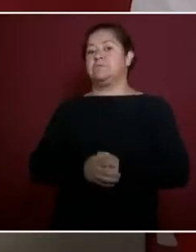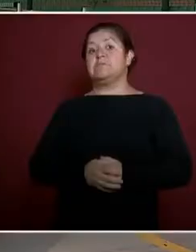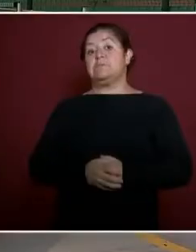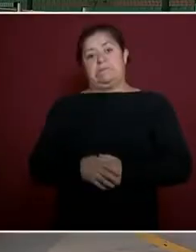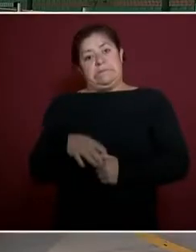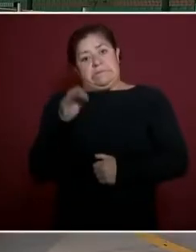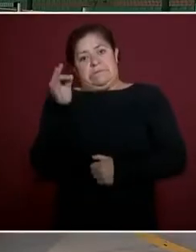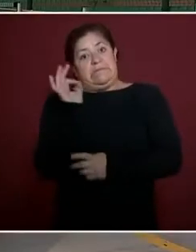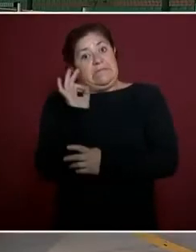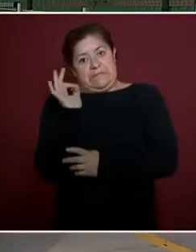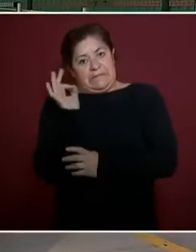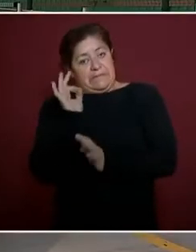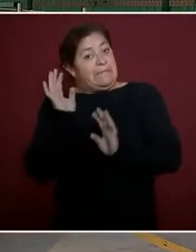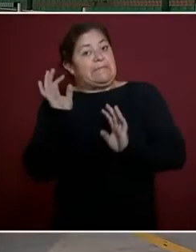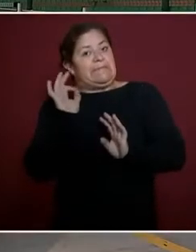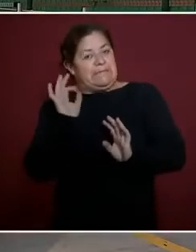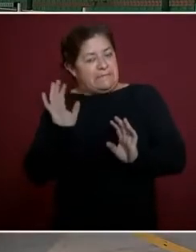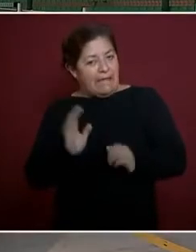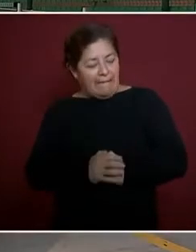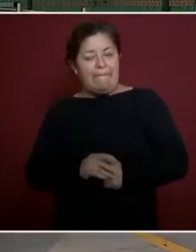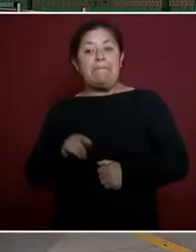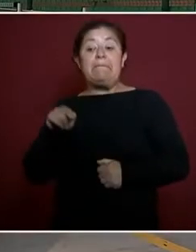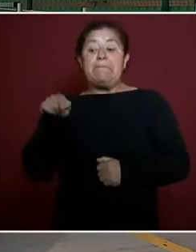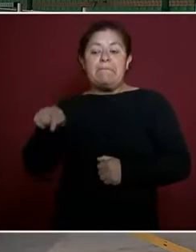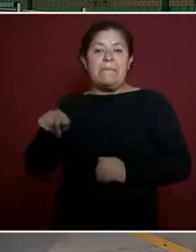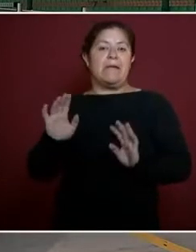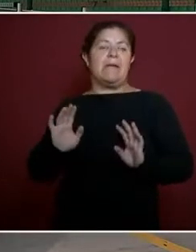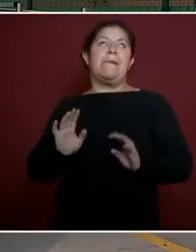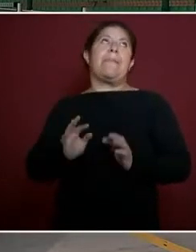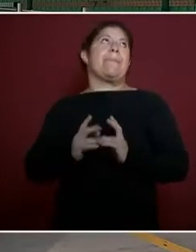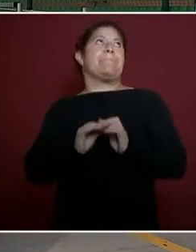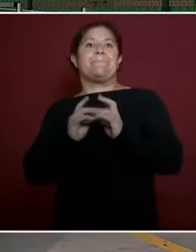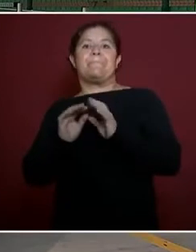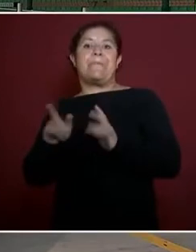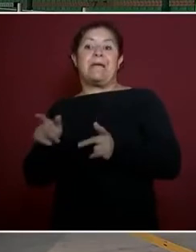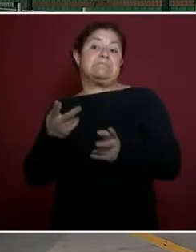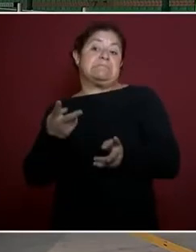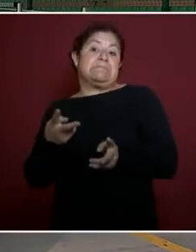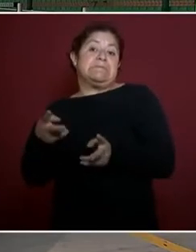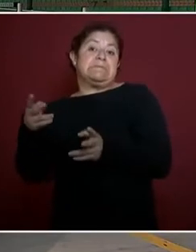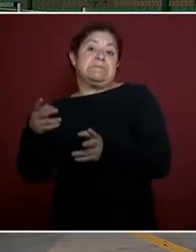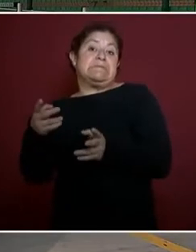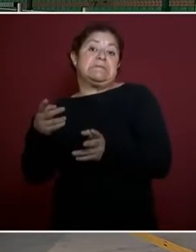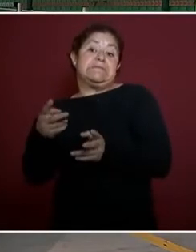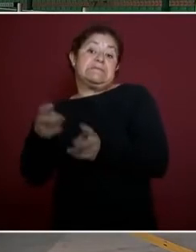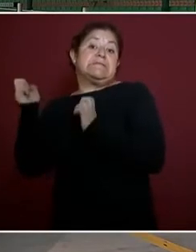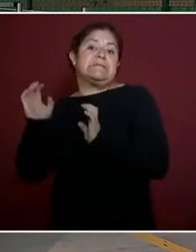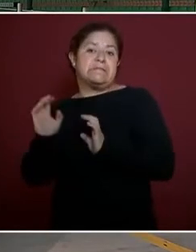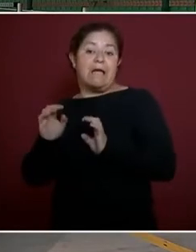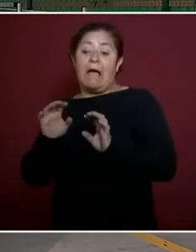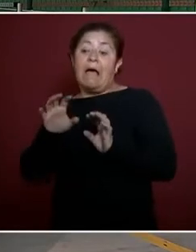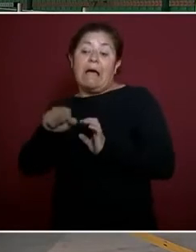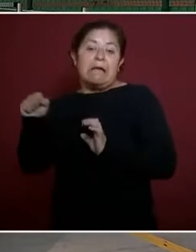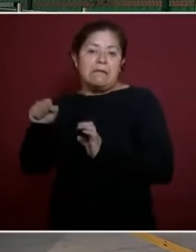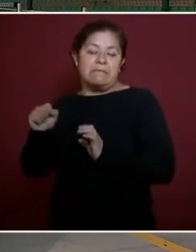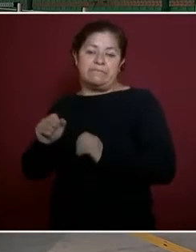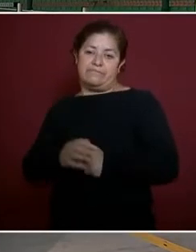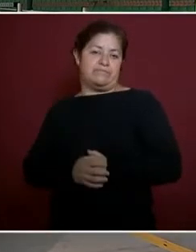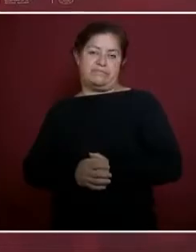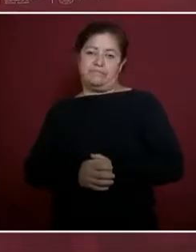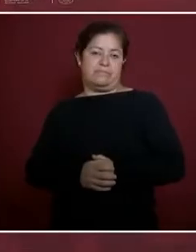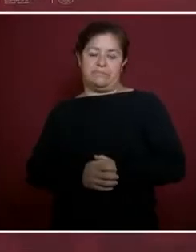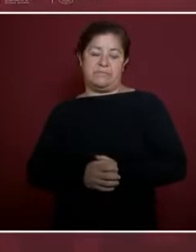que se les facilite el que se las quiten esas obras, pero si se las dejamos